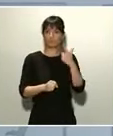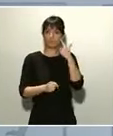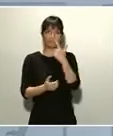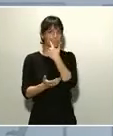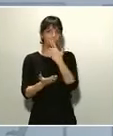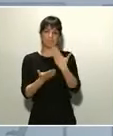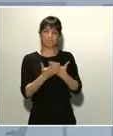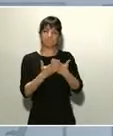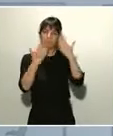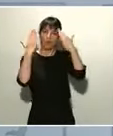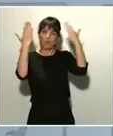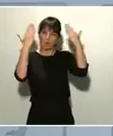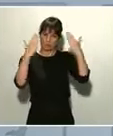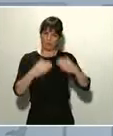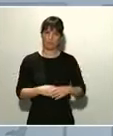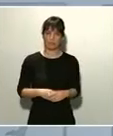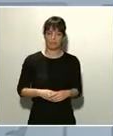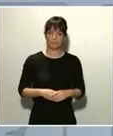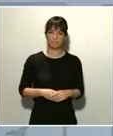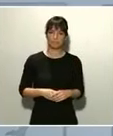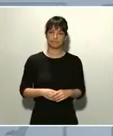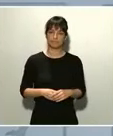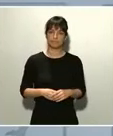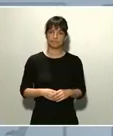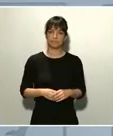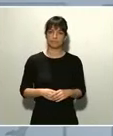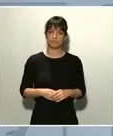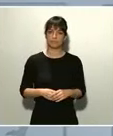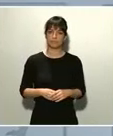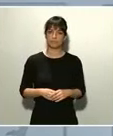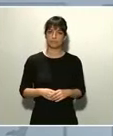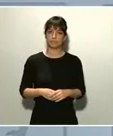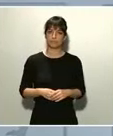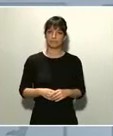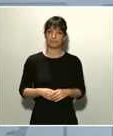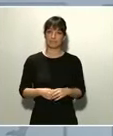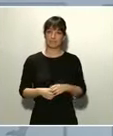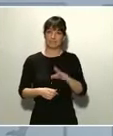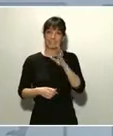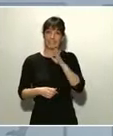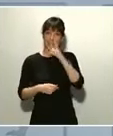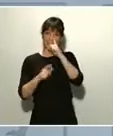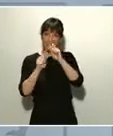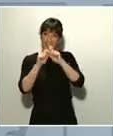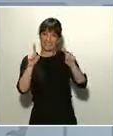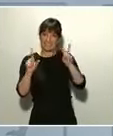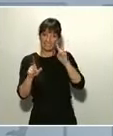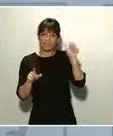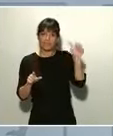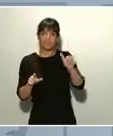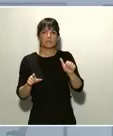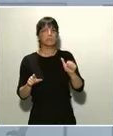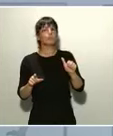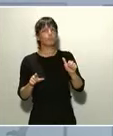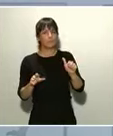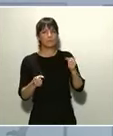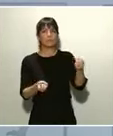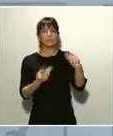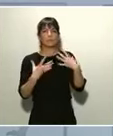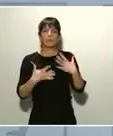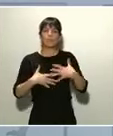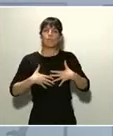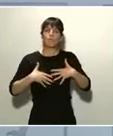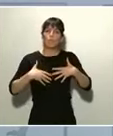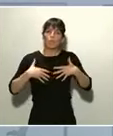Estas imágenes, si nos trasladan algo, es la emoción y la unidad que también nos han